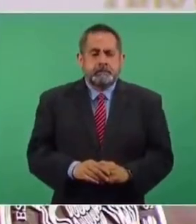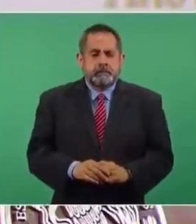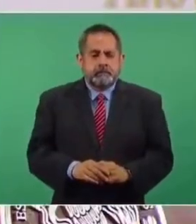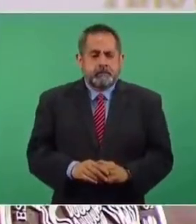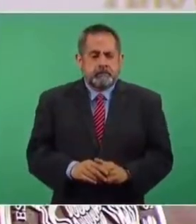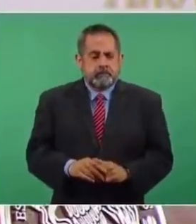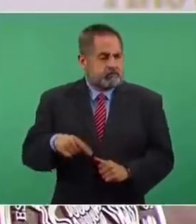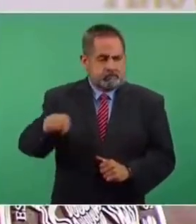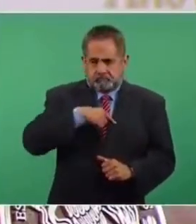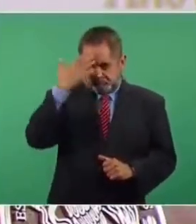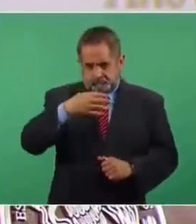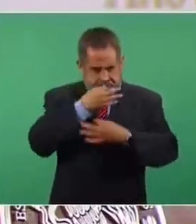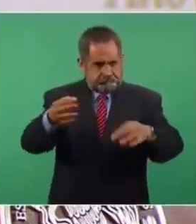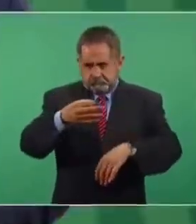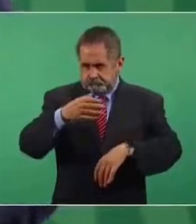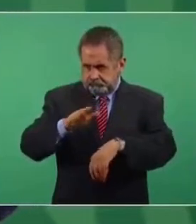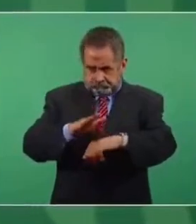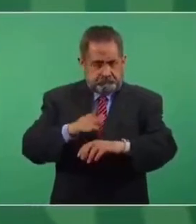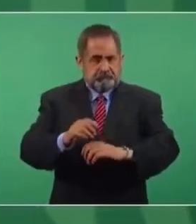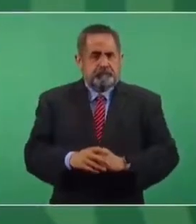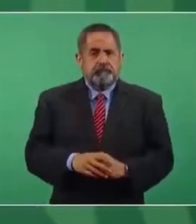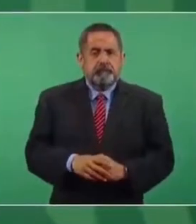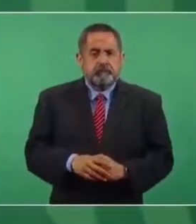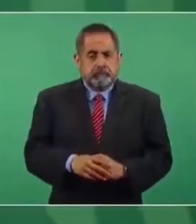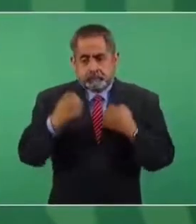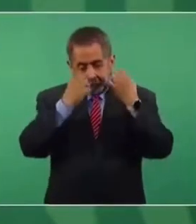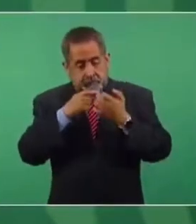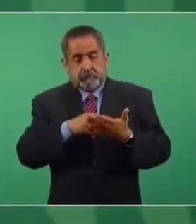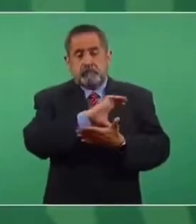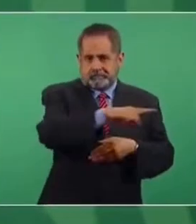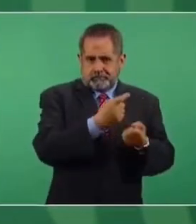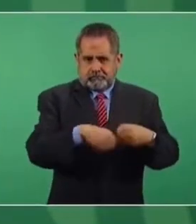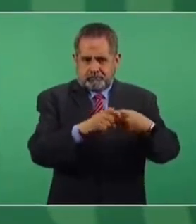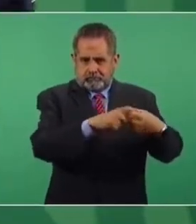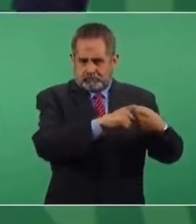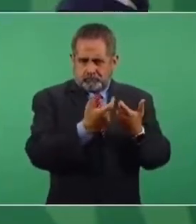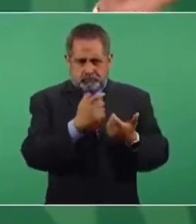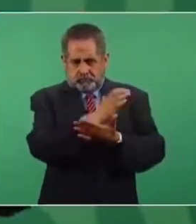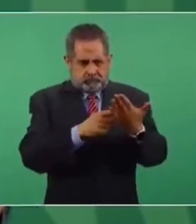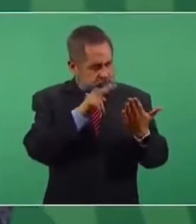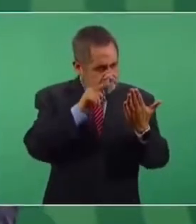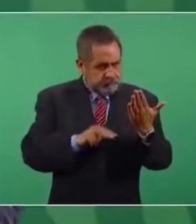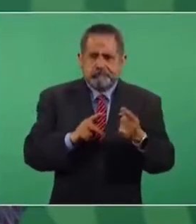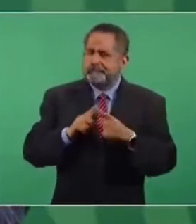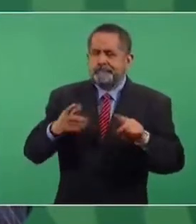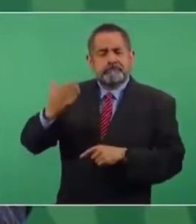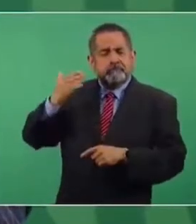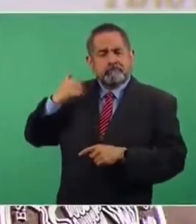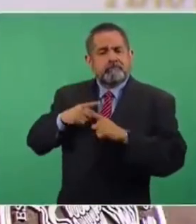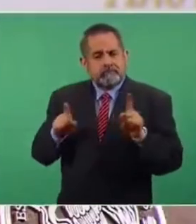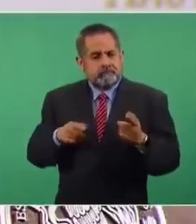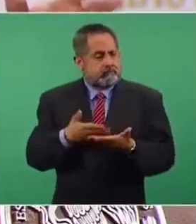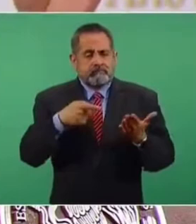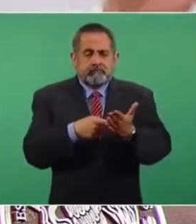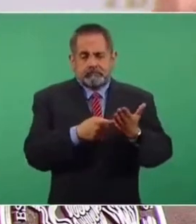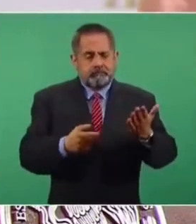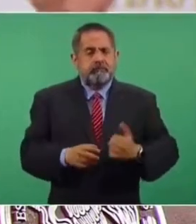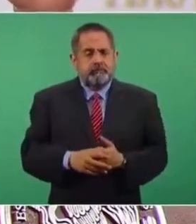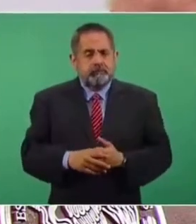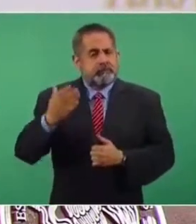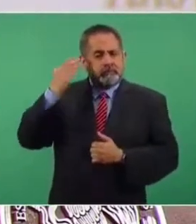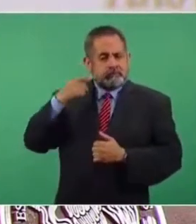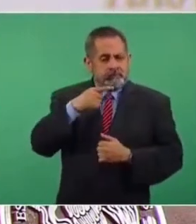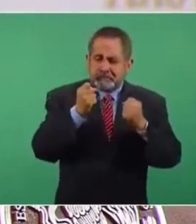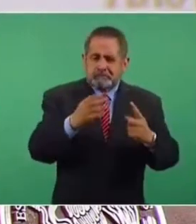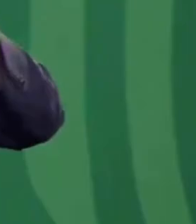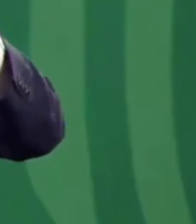Quiero que se sepa que cuando se revisó el contrato colectivo, a diferencia de lo que se hacía anteriormente, de que había